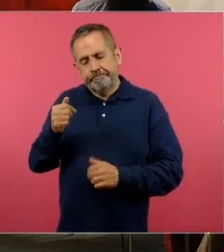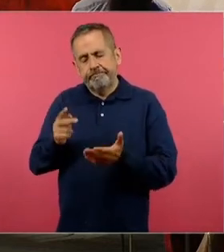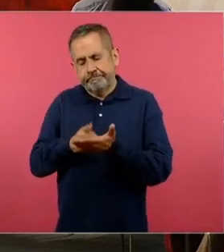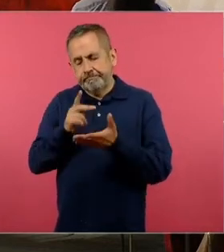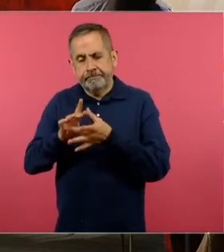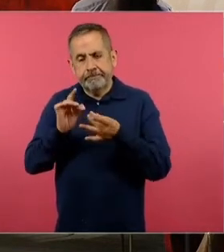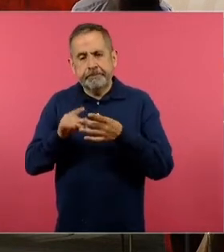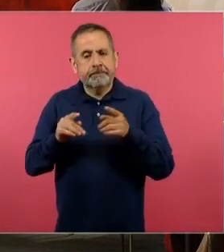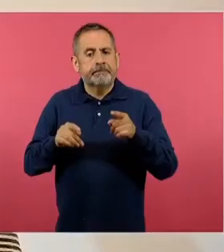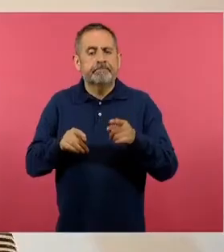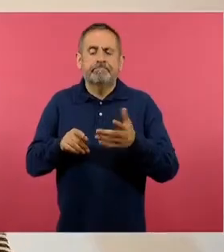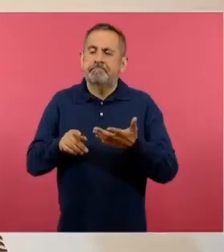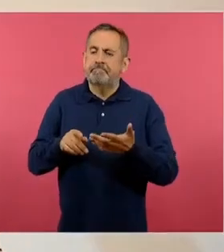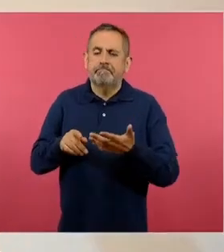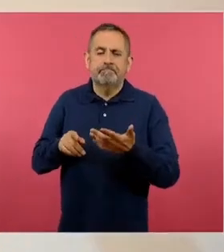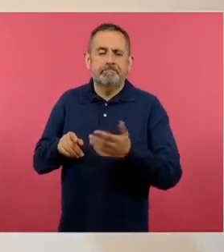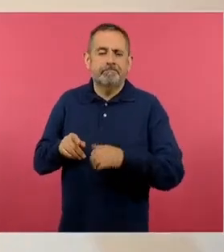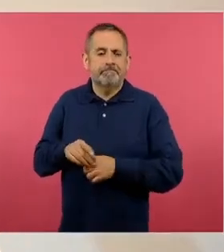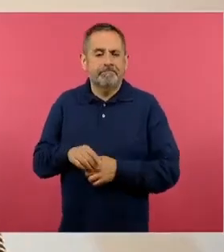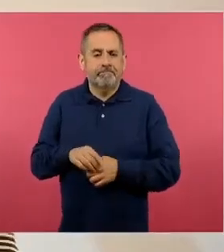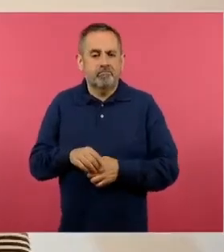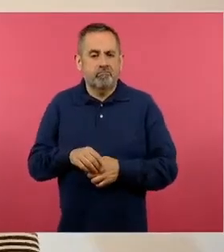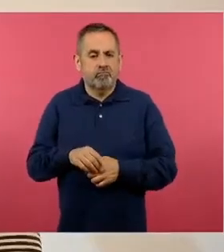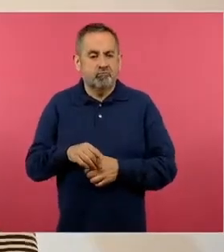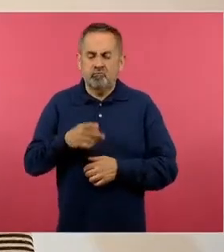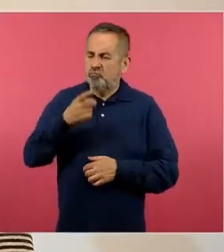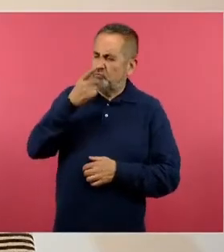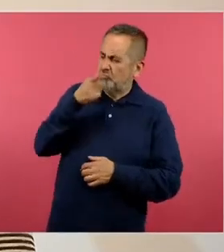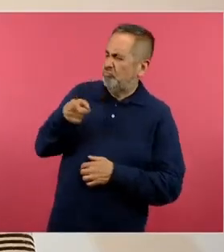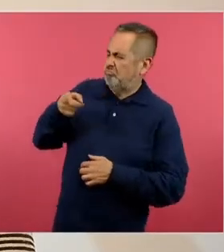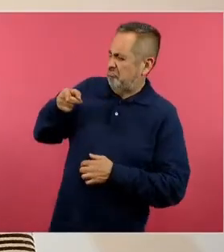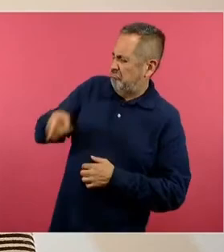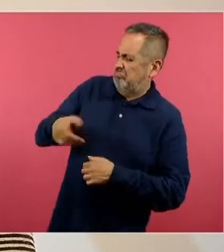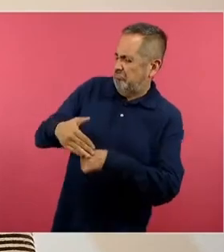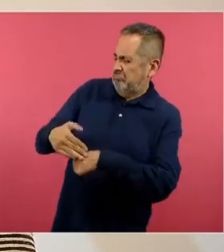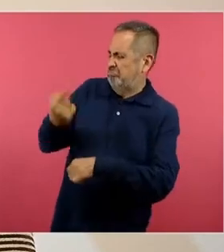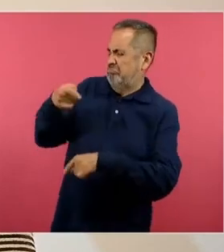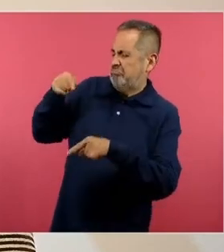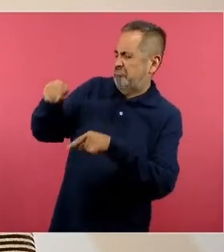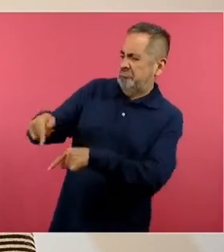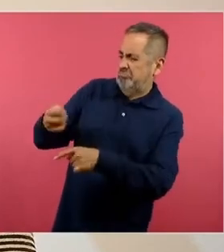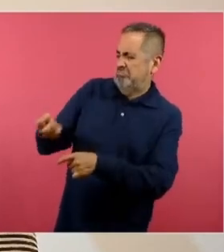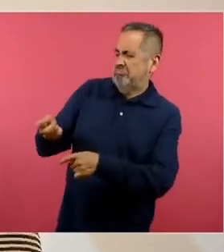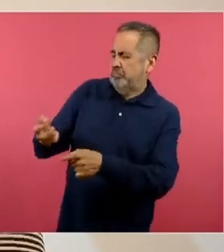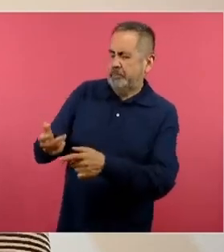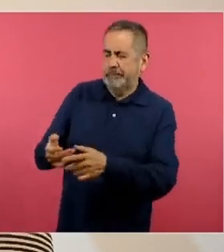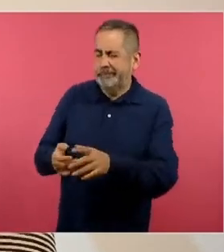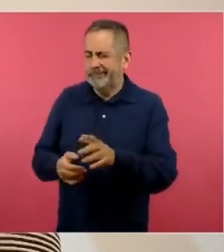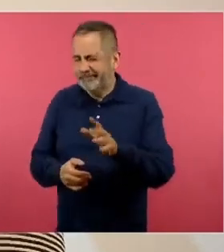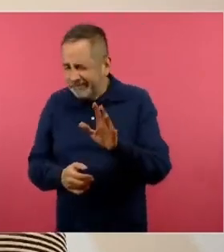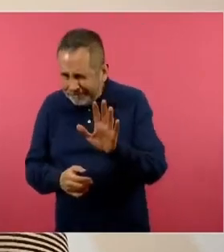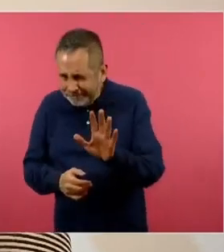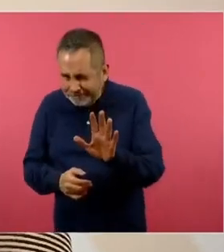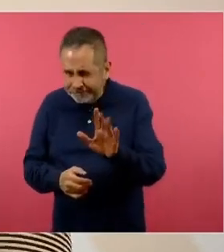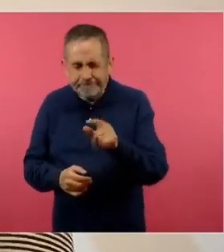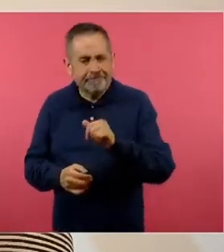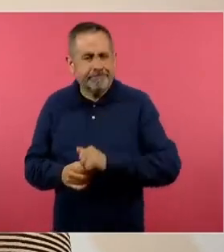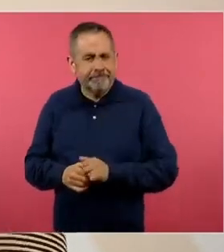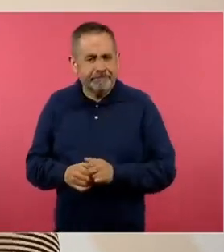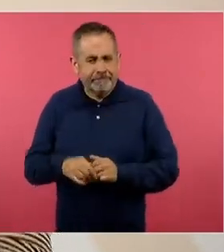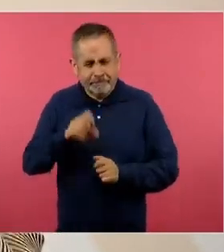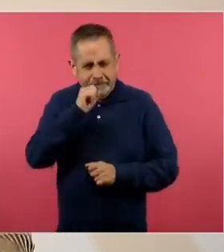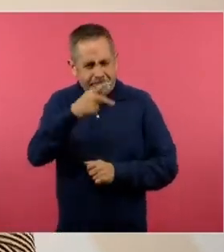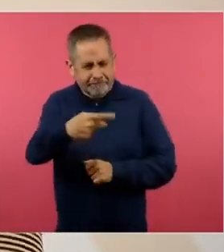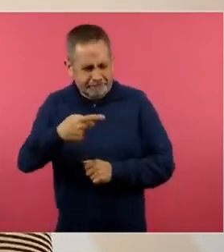de afirmaciones nos llevan justamente a cuestionarnos por la pregunta